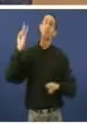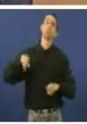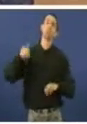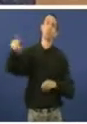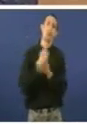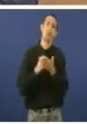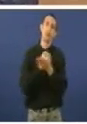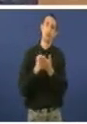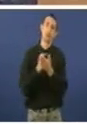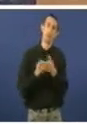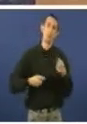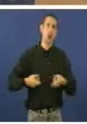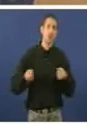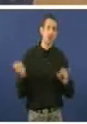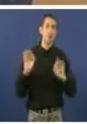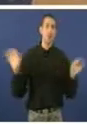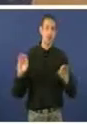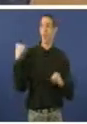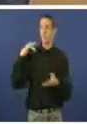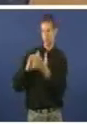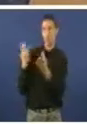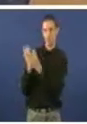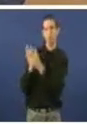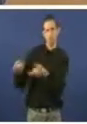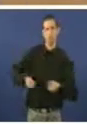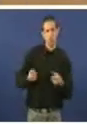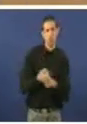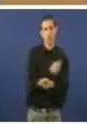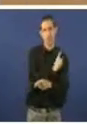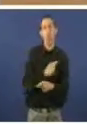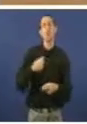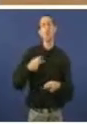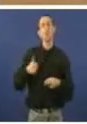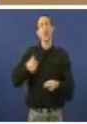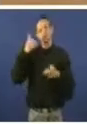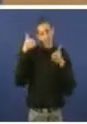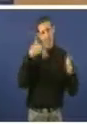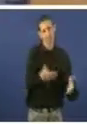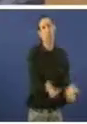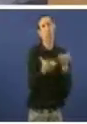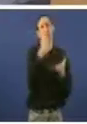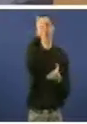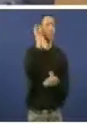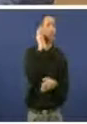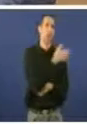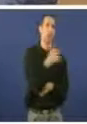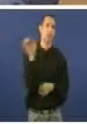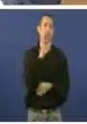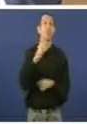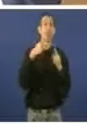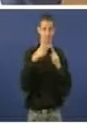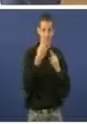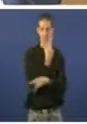gobernaban senón en beneficio dos galegos e das galegas. Esa é a primeira diferencia, señoría. Seguro